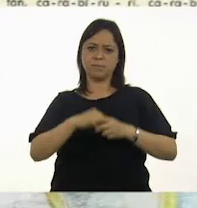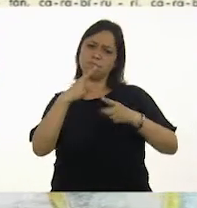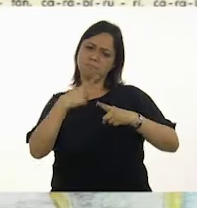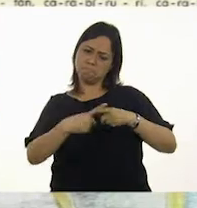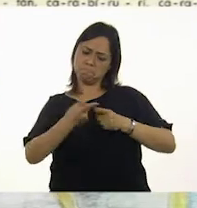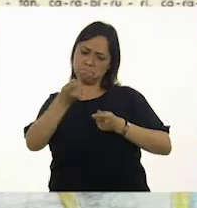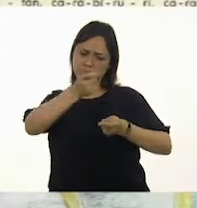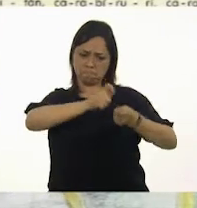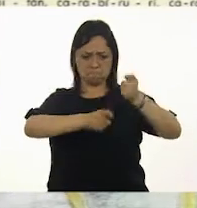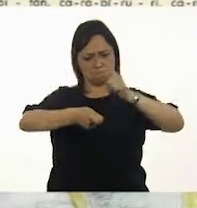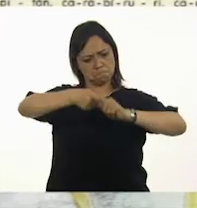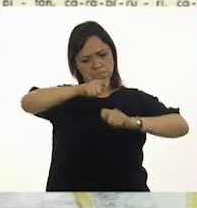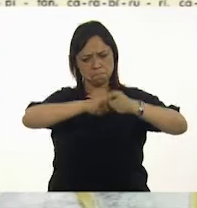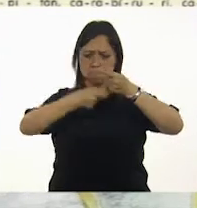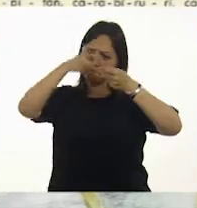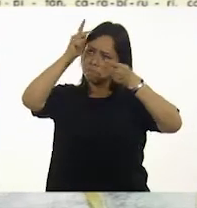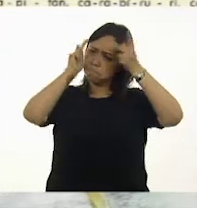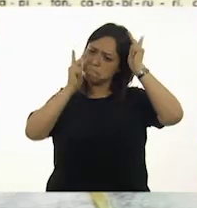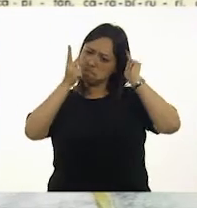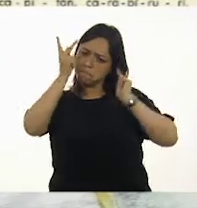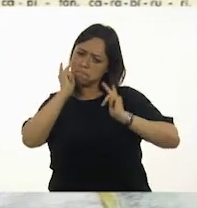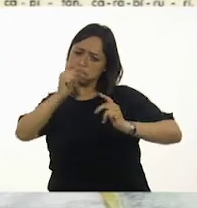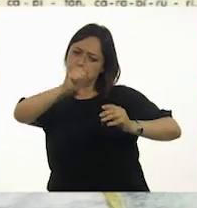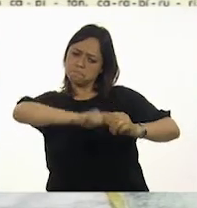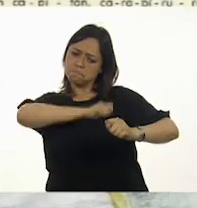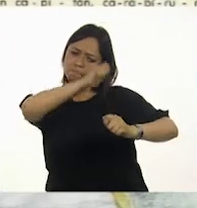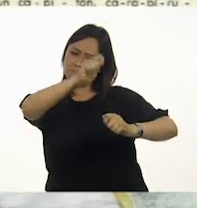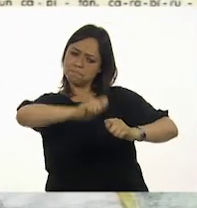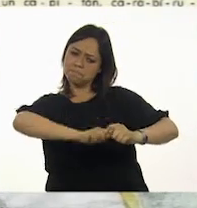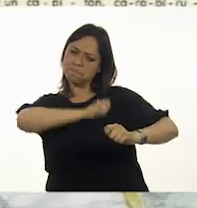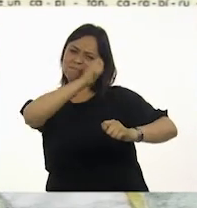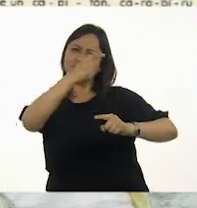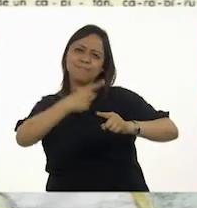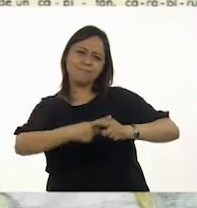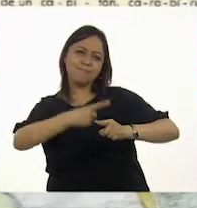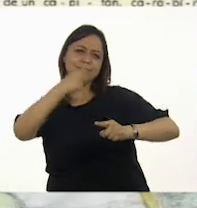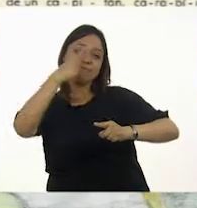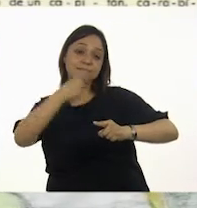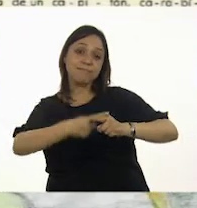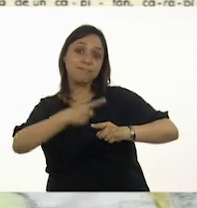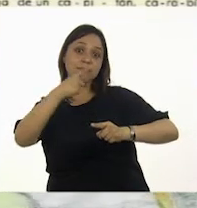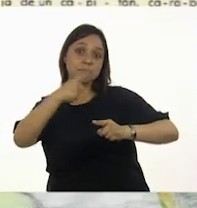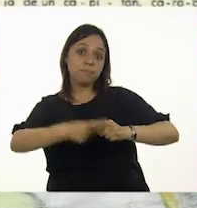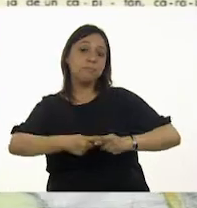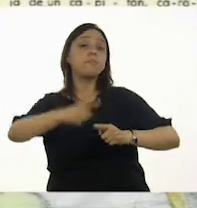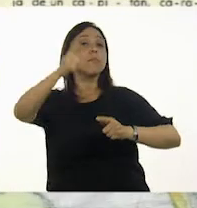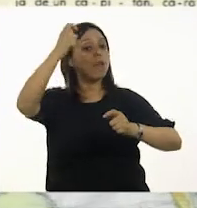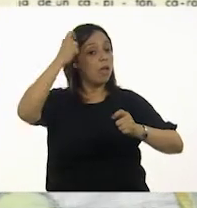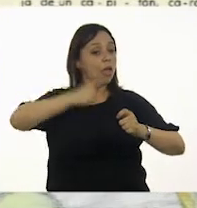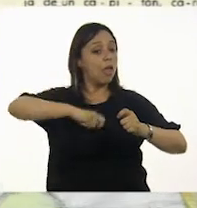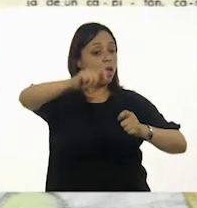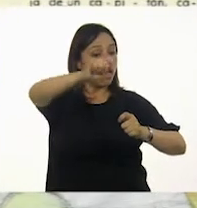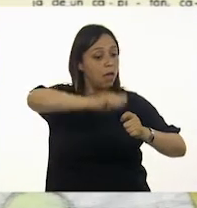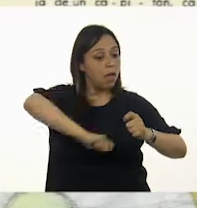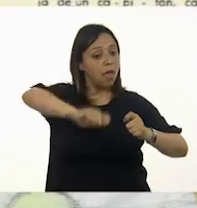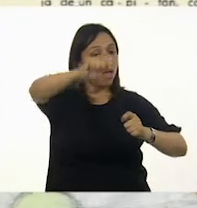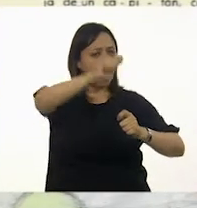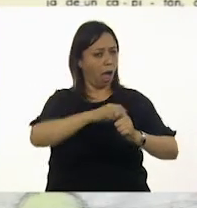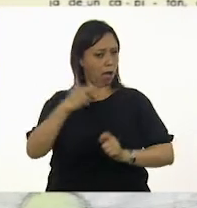peinará, carapirurí, carapirurá. La peinará la reina